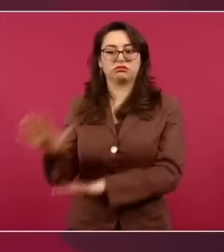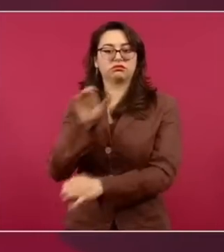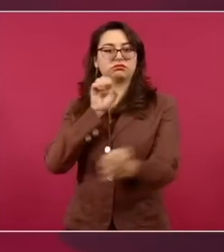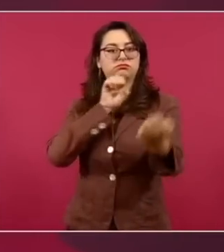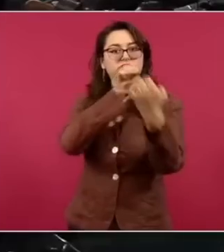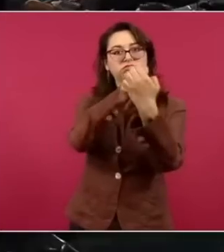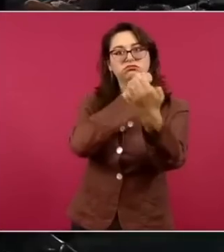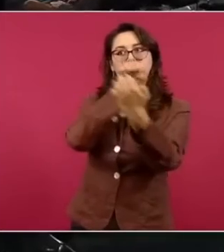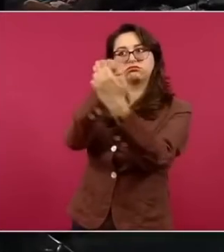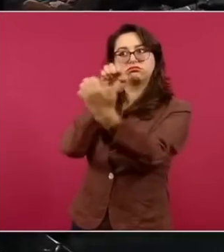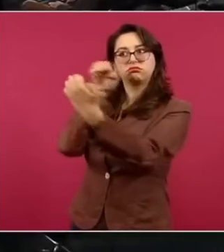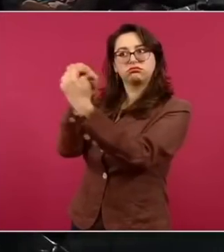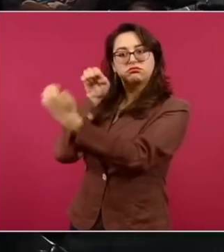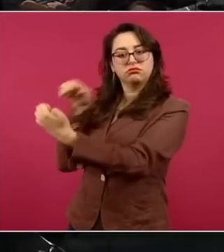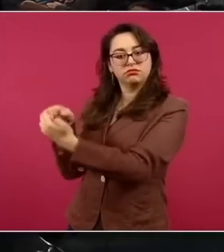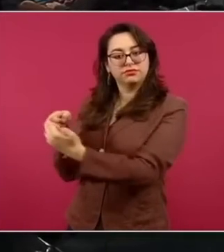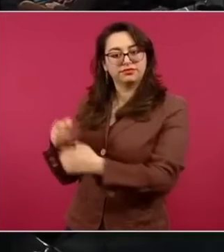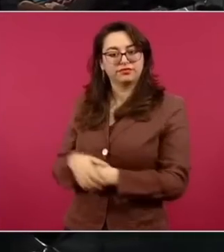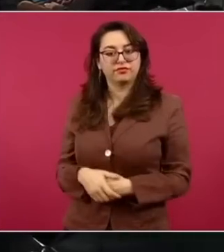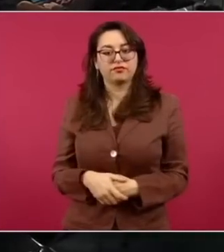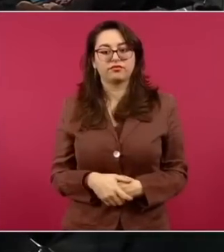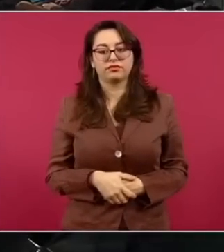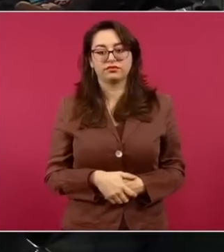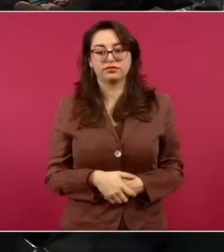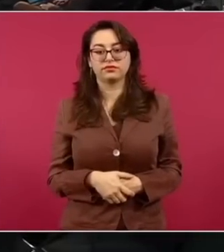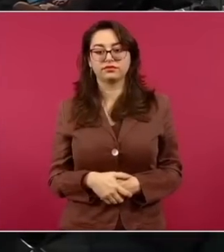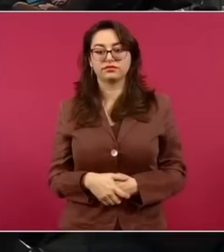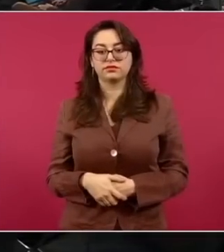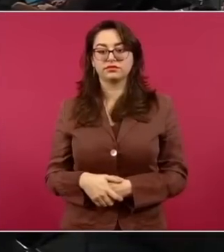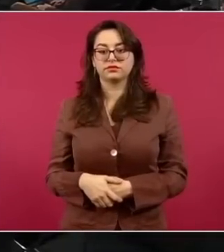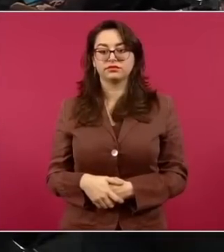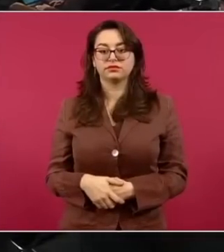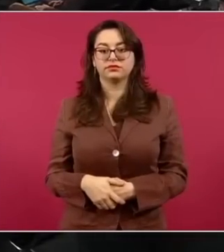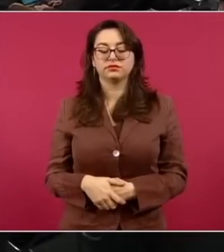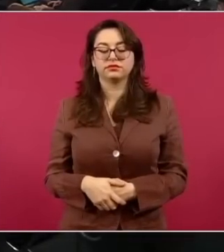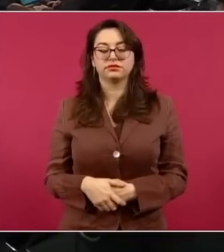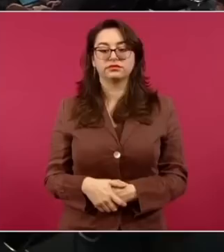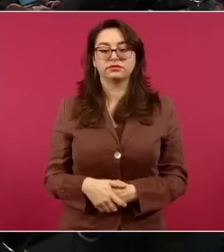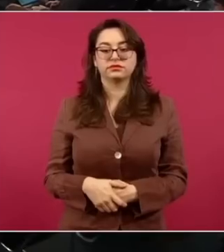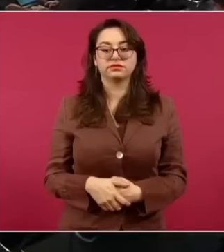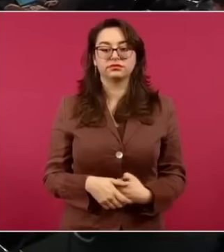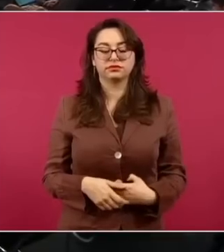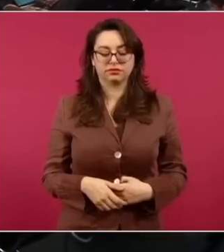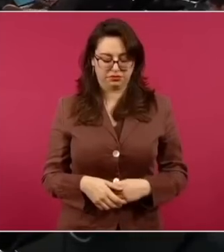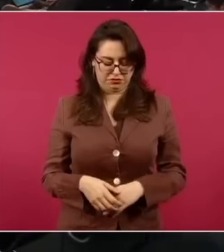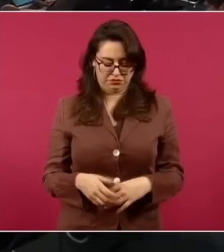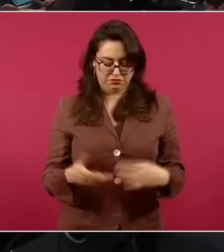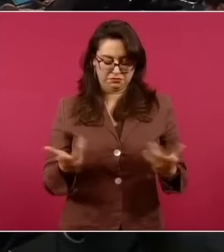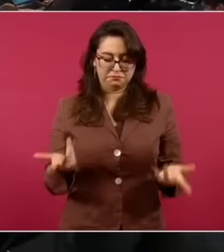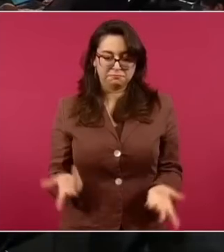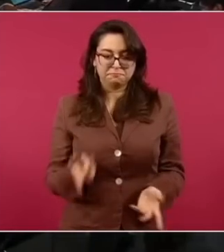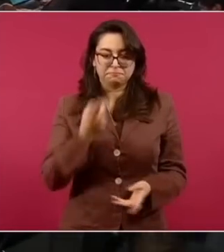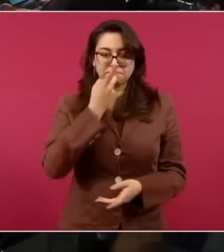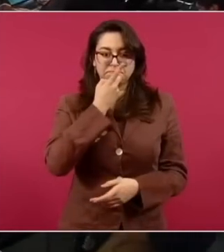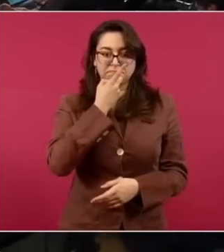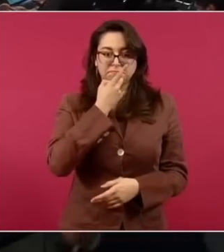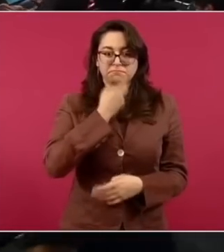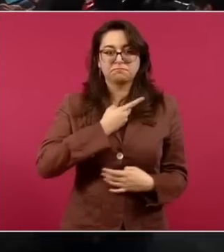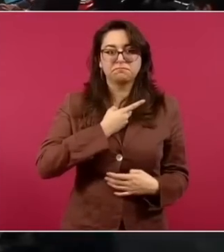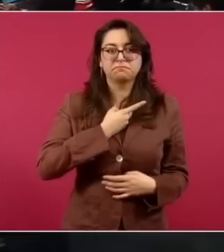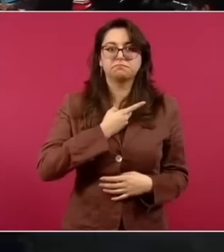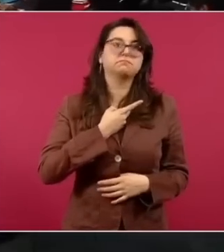Nos dijeron de que si se privatizaba la industria